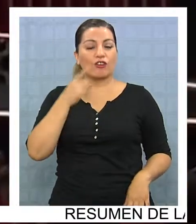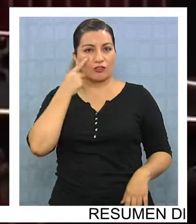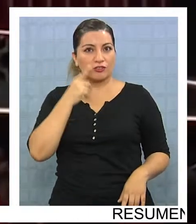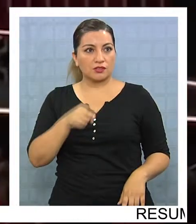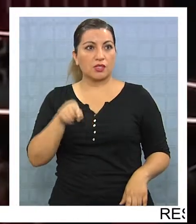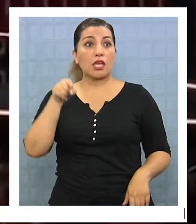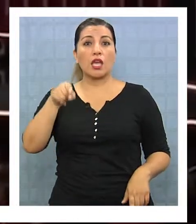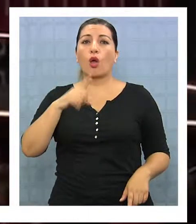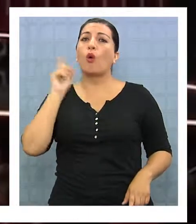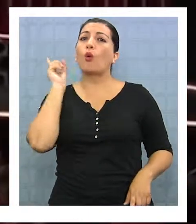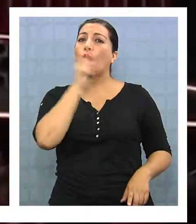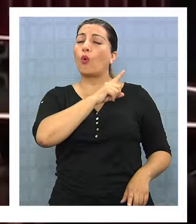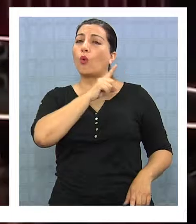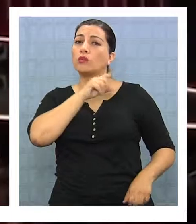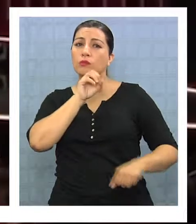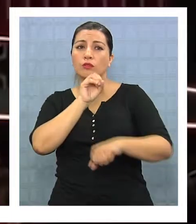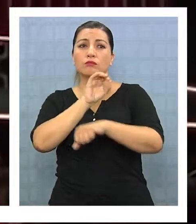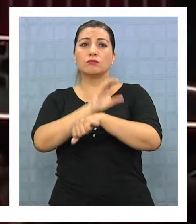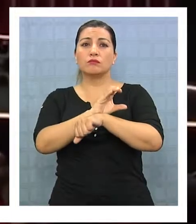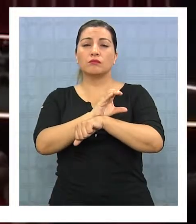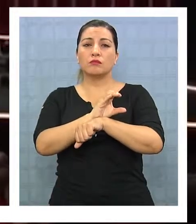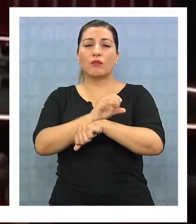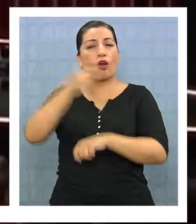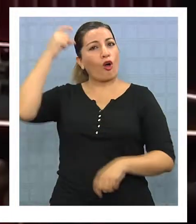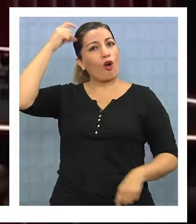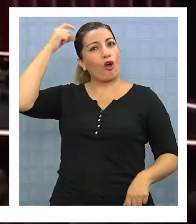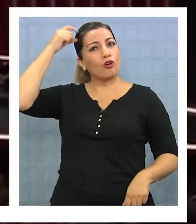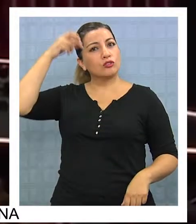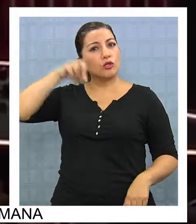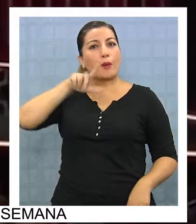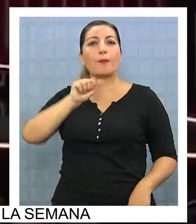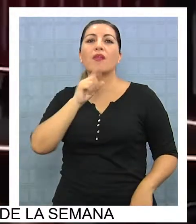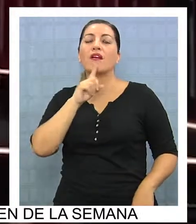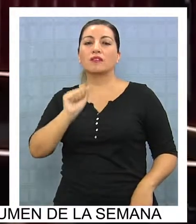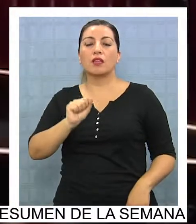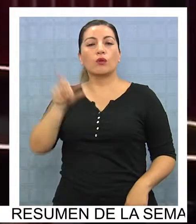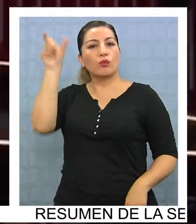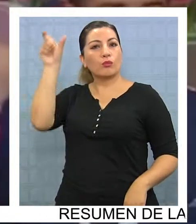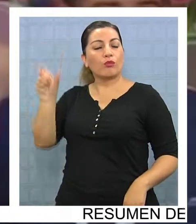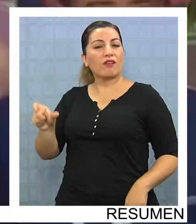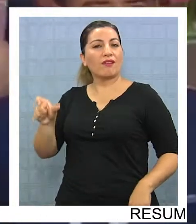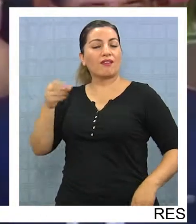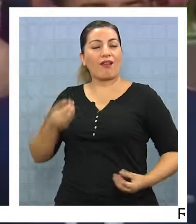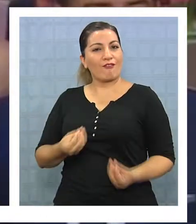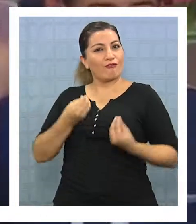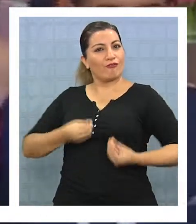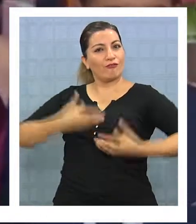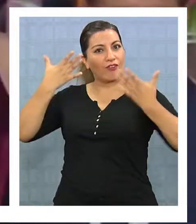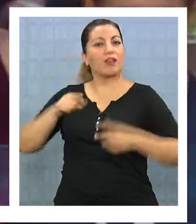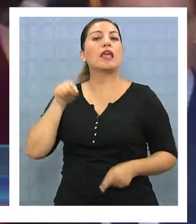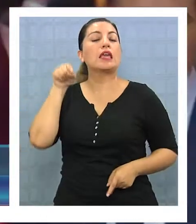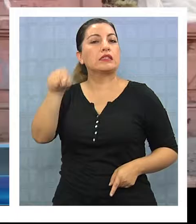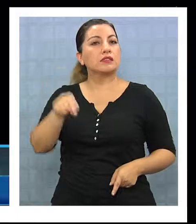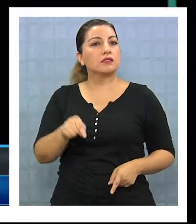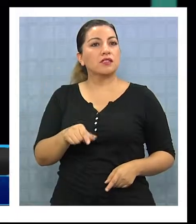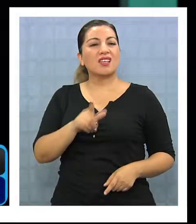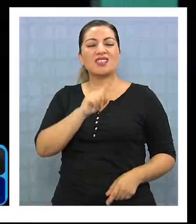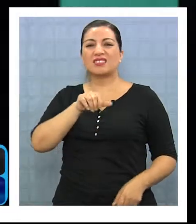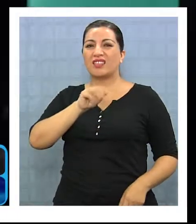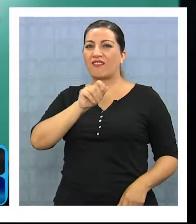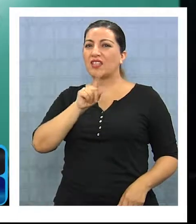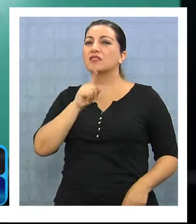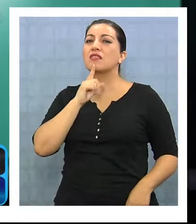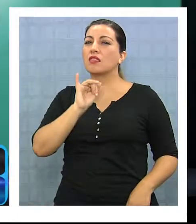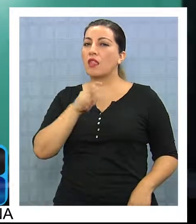último ejemplo de esta hazaña es el Oso de Plata Mejor Guión de Una Mujer Fantástica, que Sebastián Lelio obtuvo hace